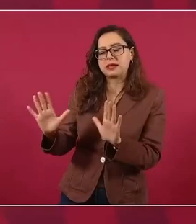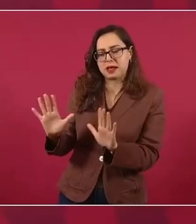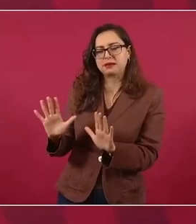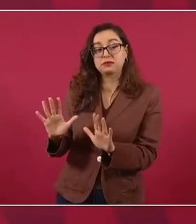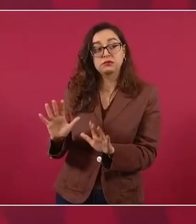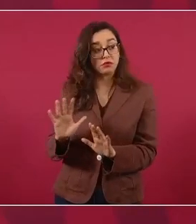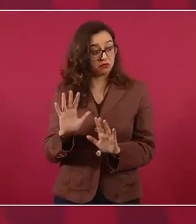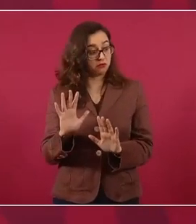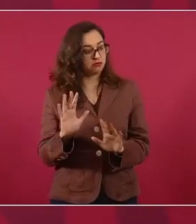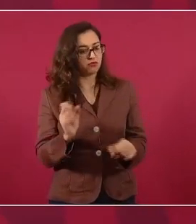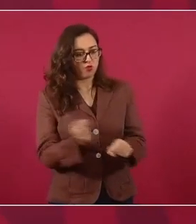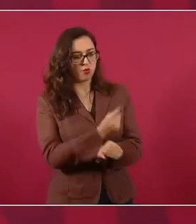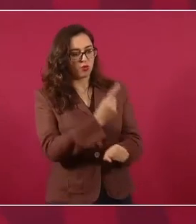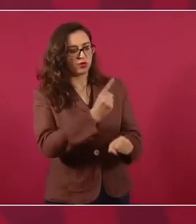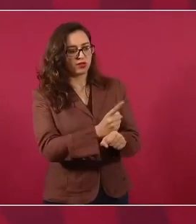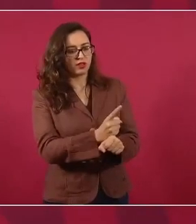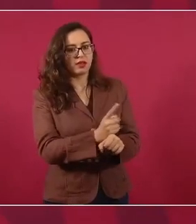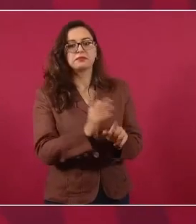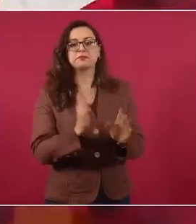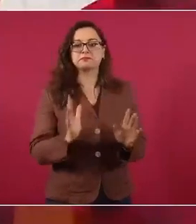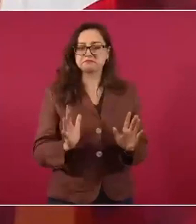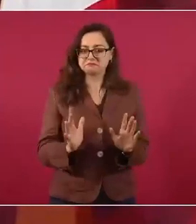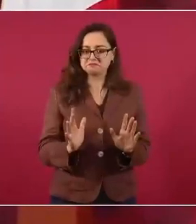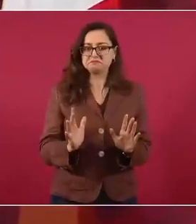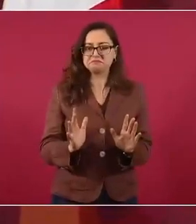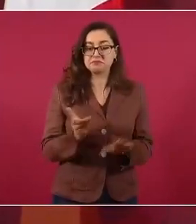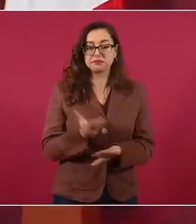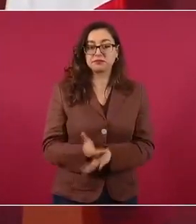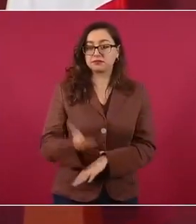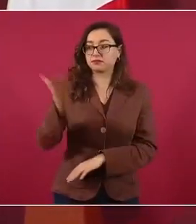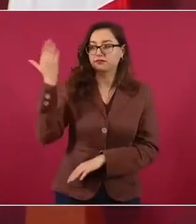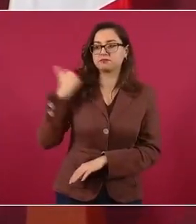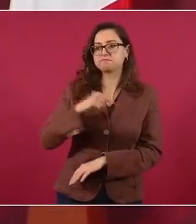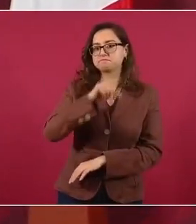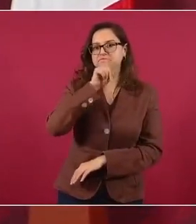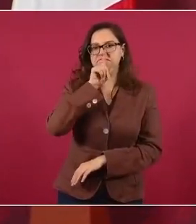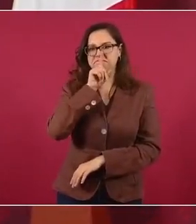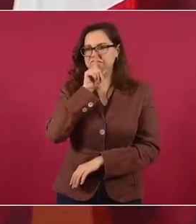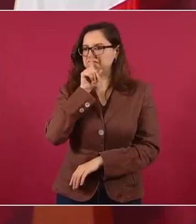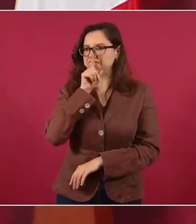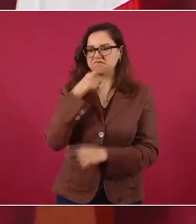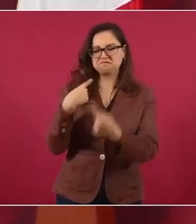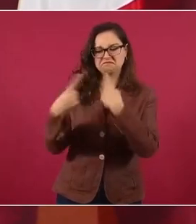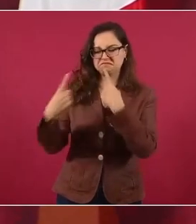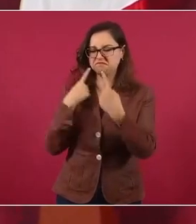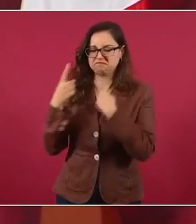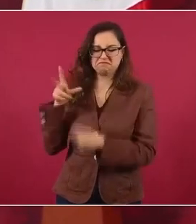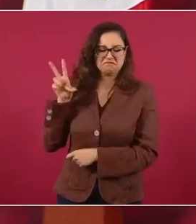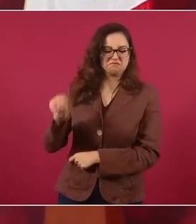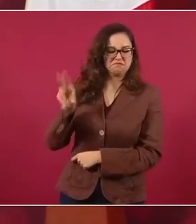antes, digo, no, no, no, no era